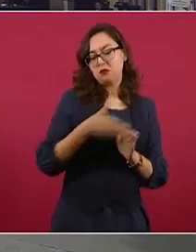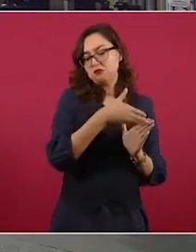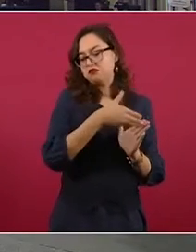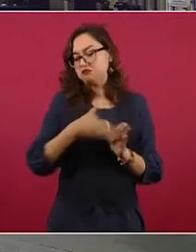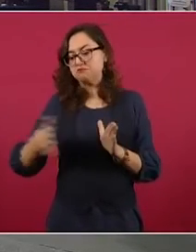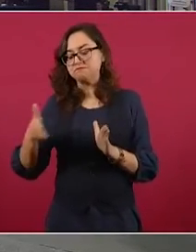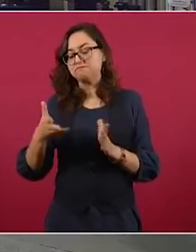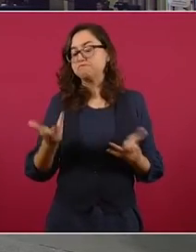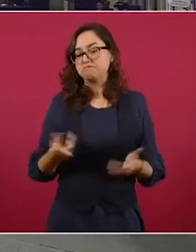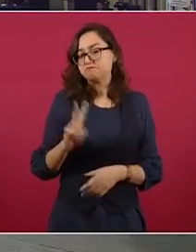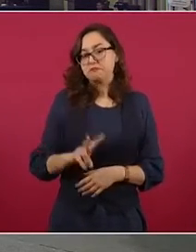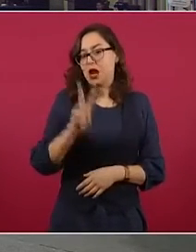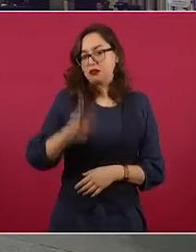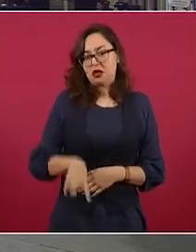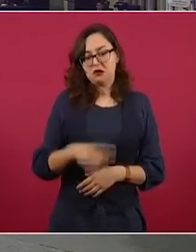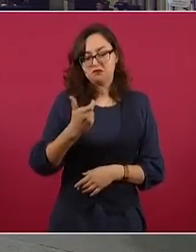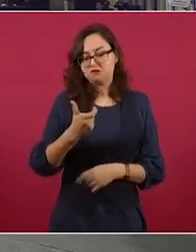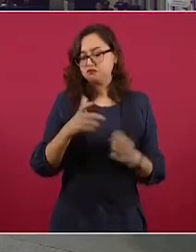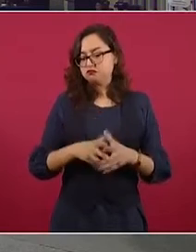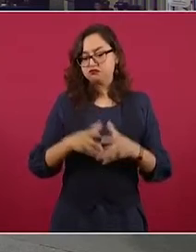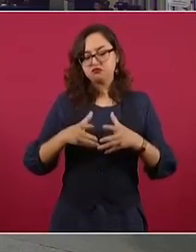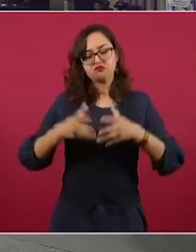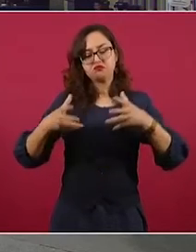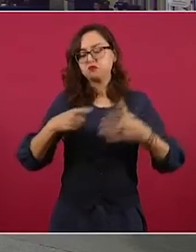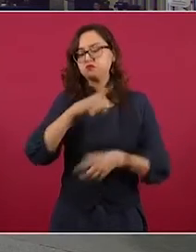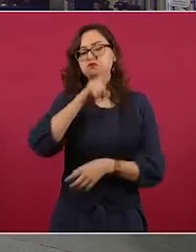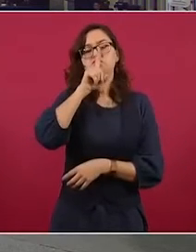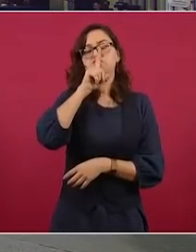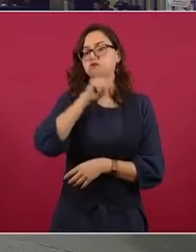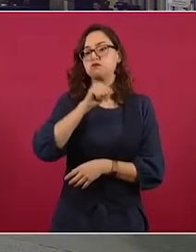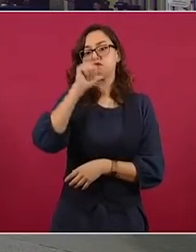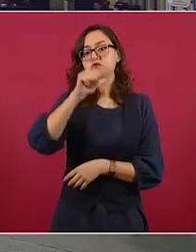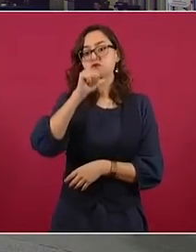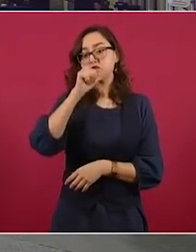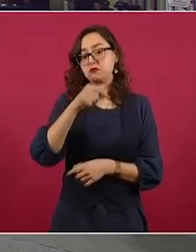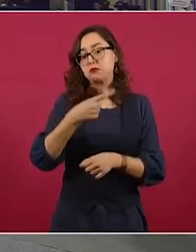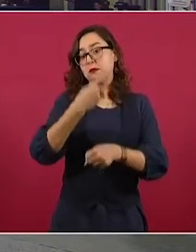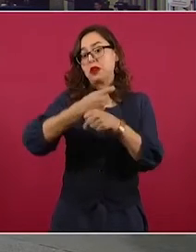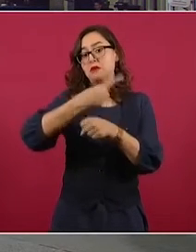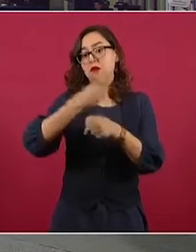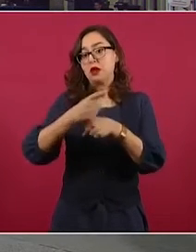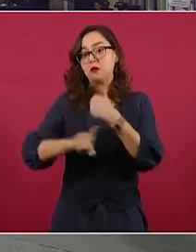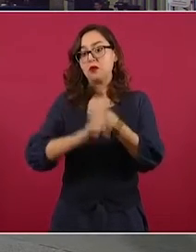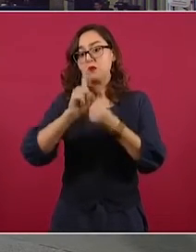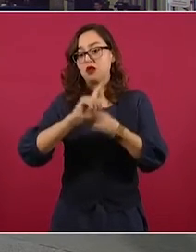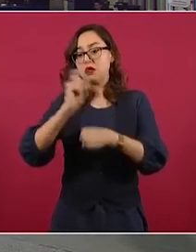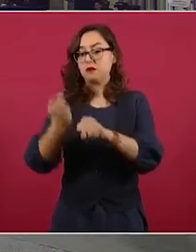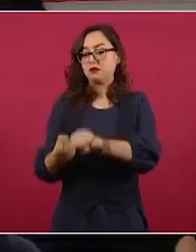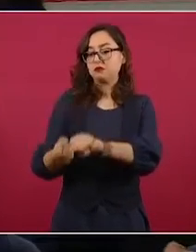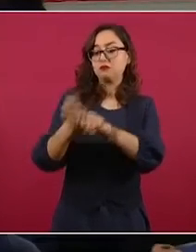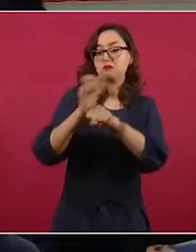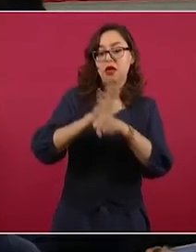la crisis ahora precipitada con la guerra de Ucrania,